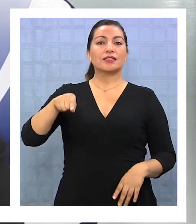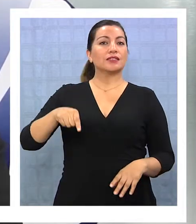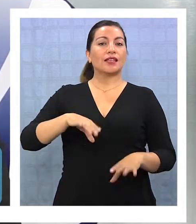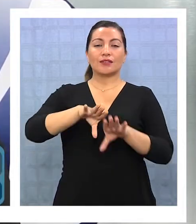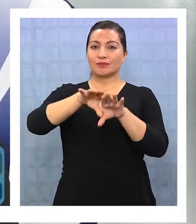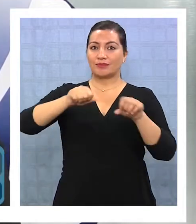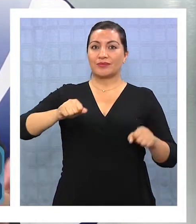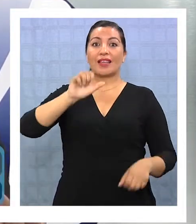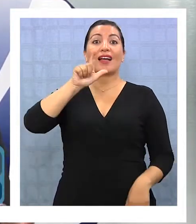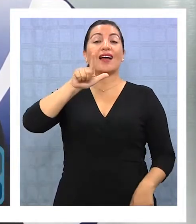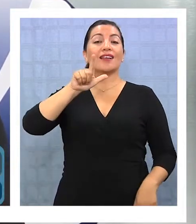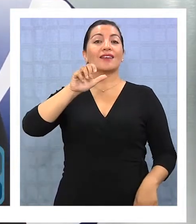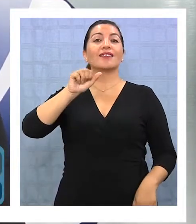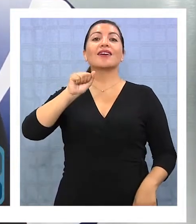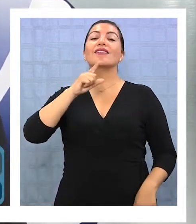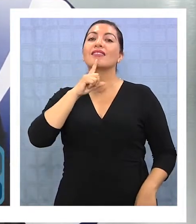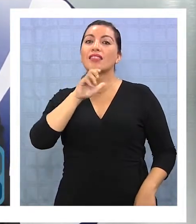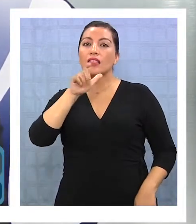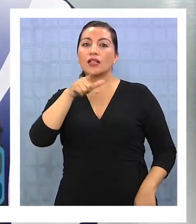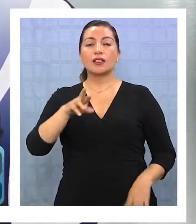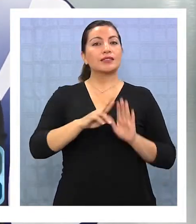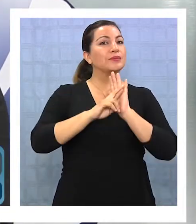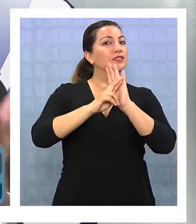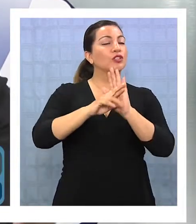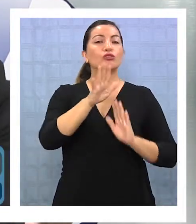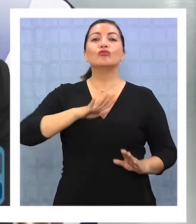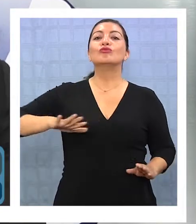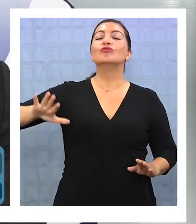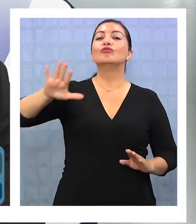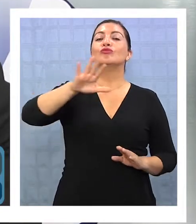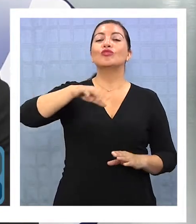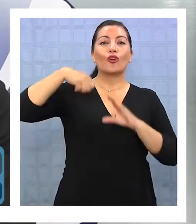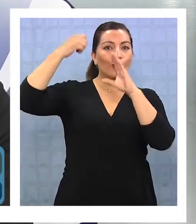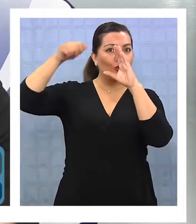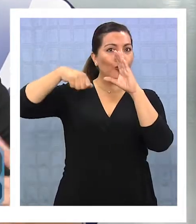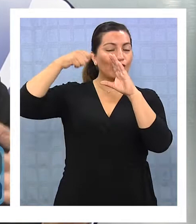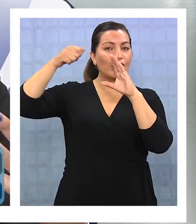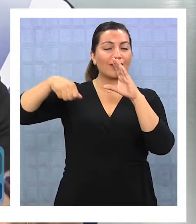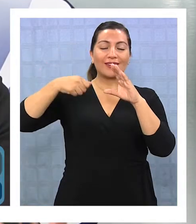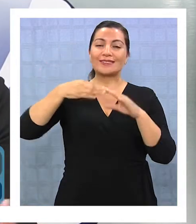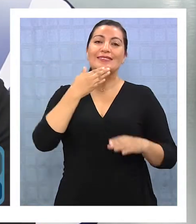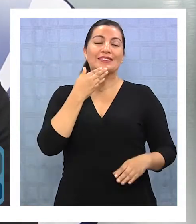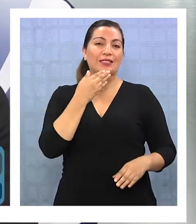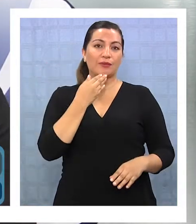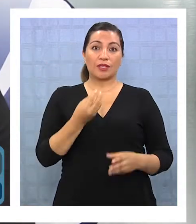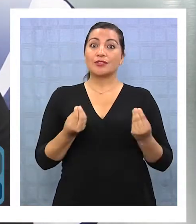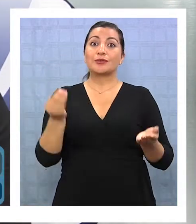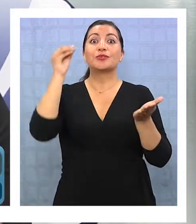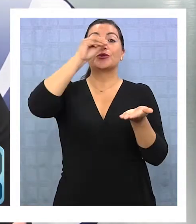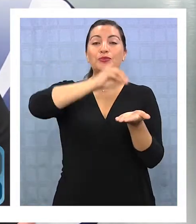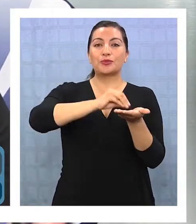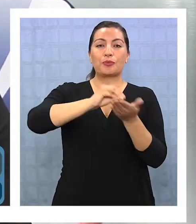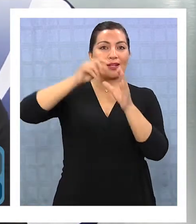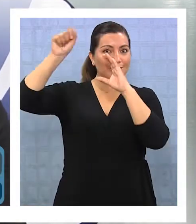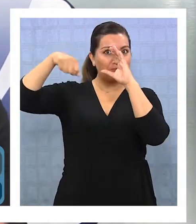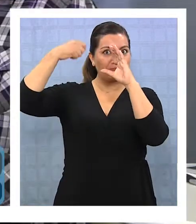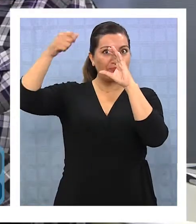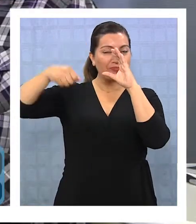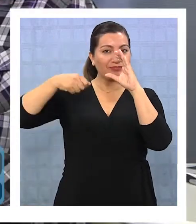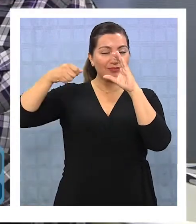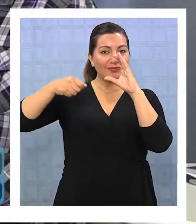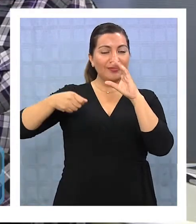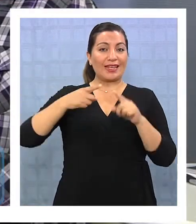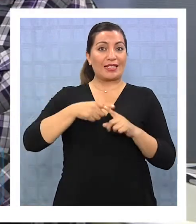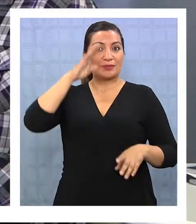Transporte suscribió a Arcatel, ¿cierto? Que en representación de todos los canales regionales del país que pudieron obviamente sumarse a esta transmisión